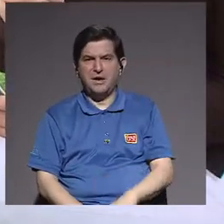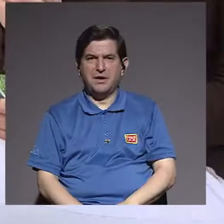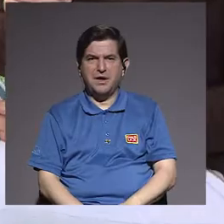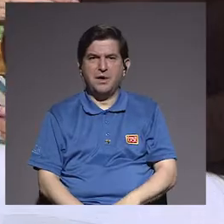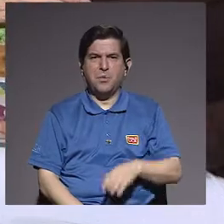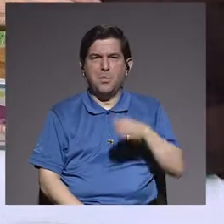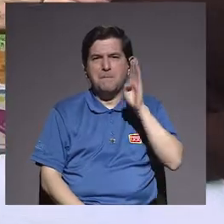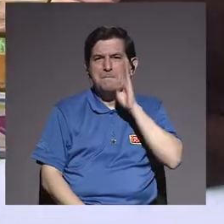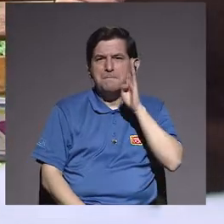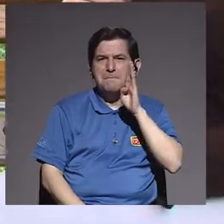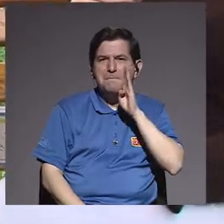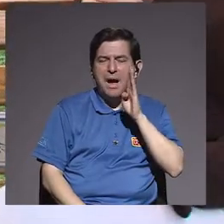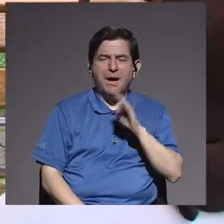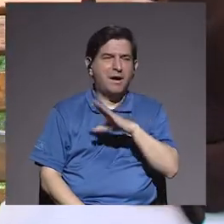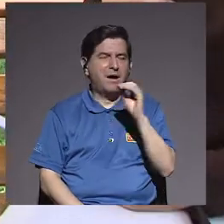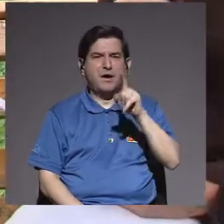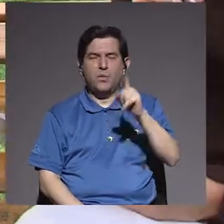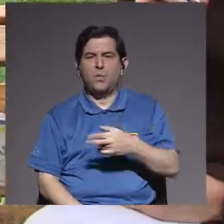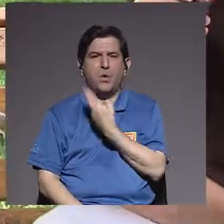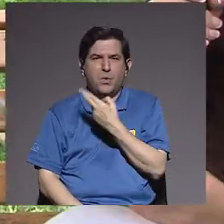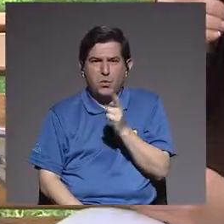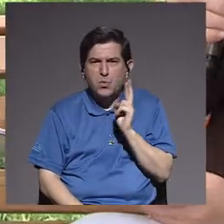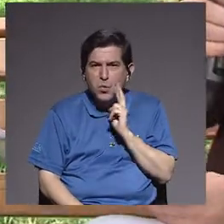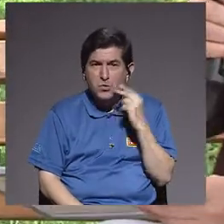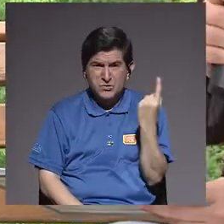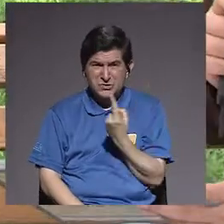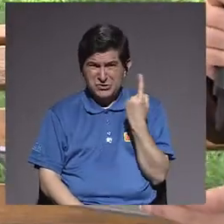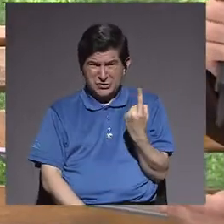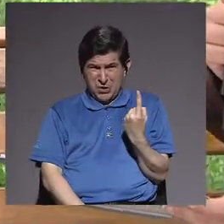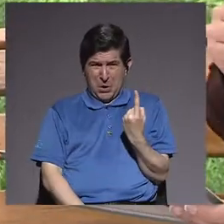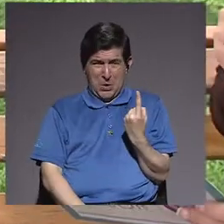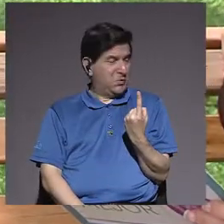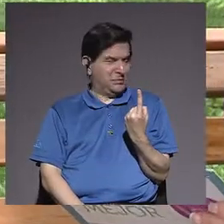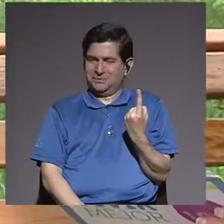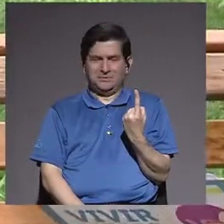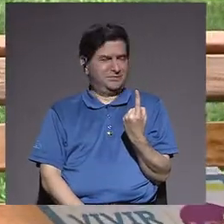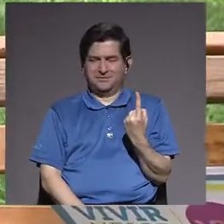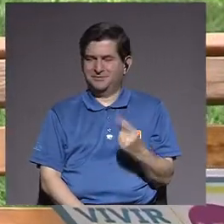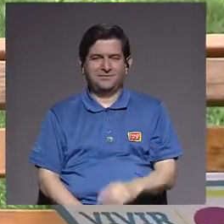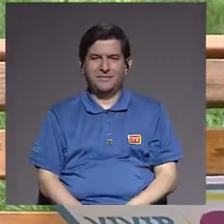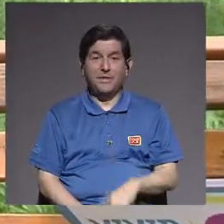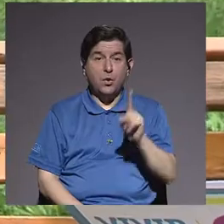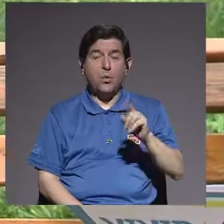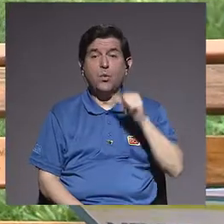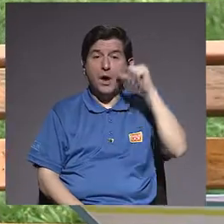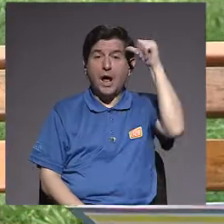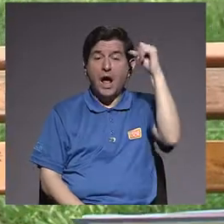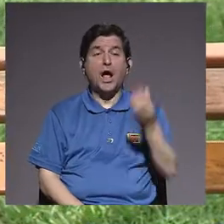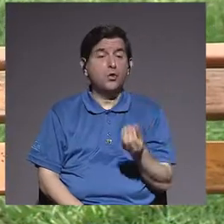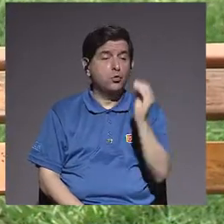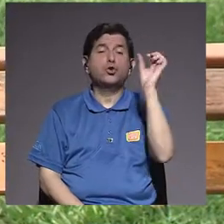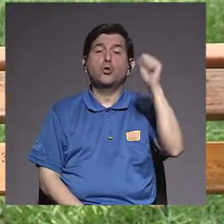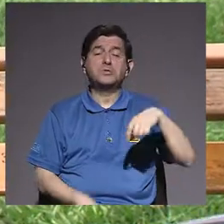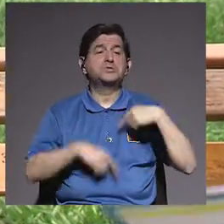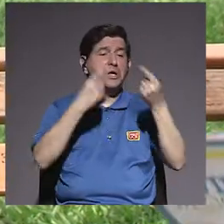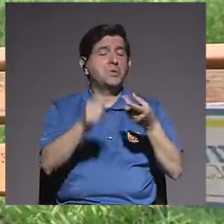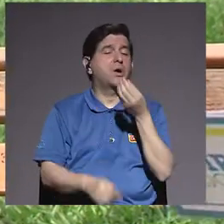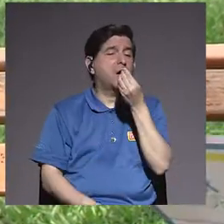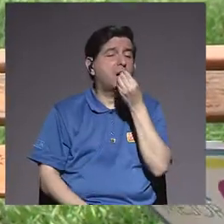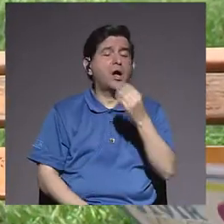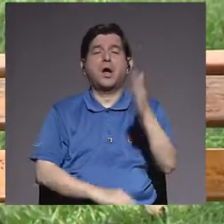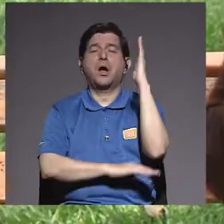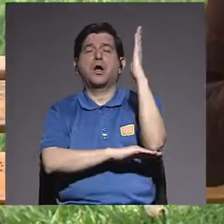taberna o en un restaurante solo. Porque un adulto joven, sí, va y